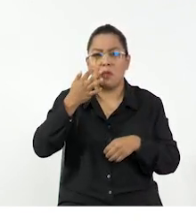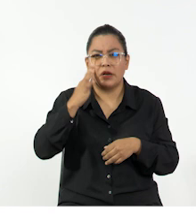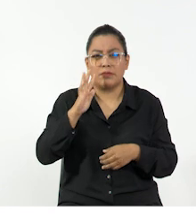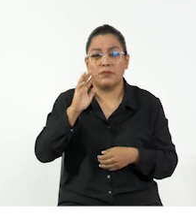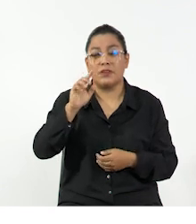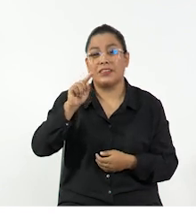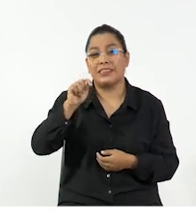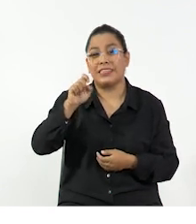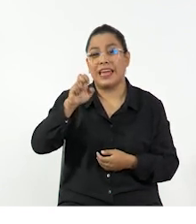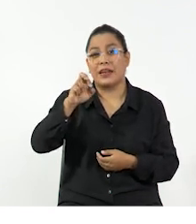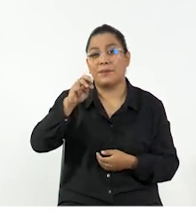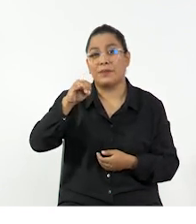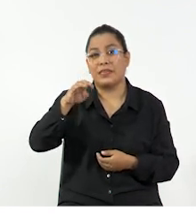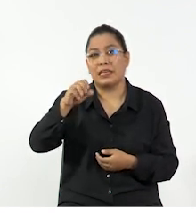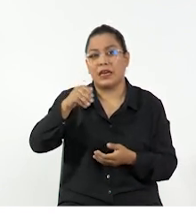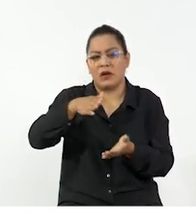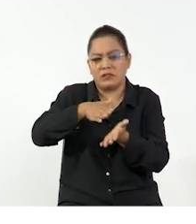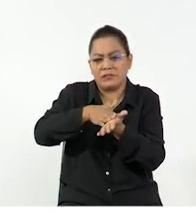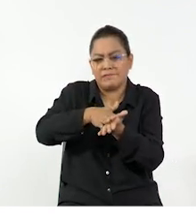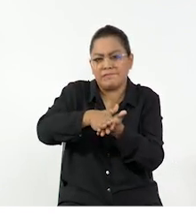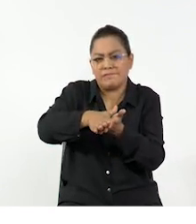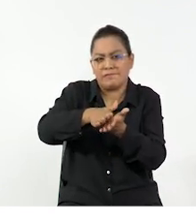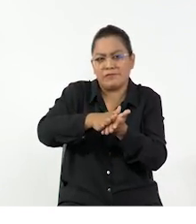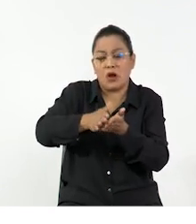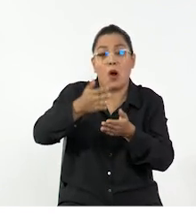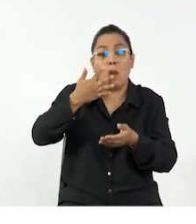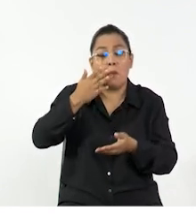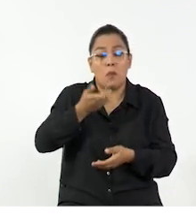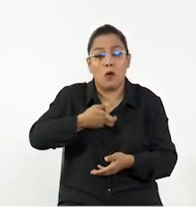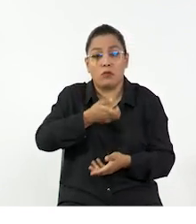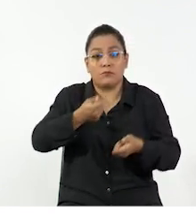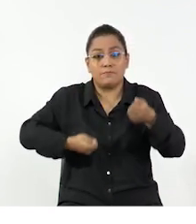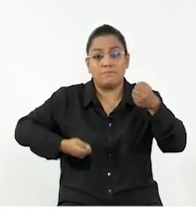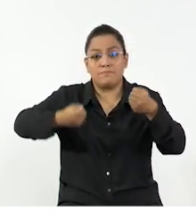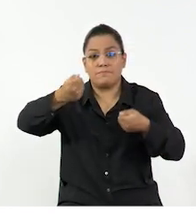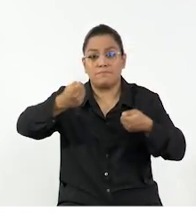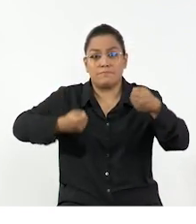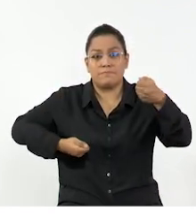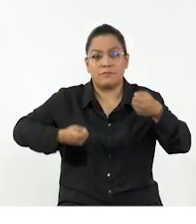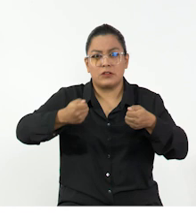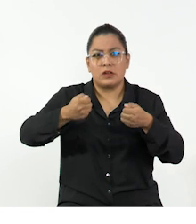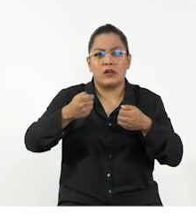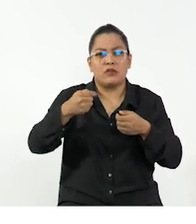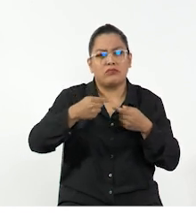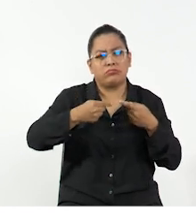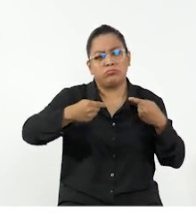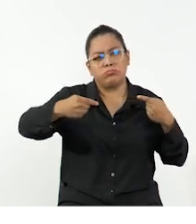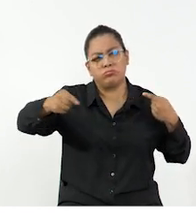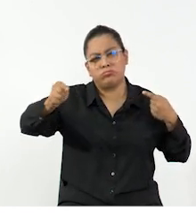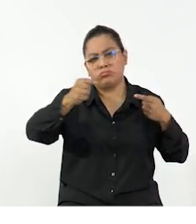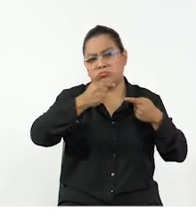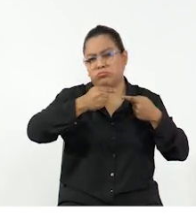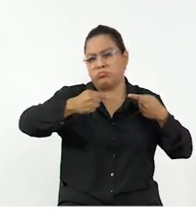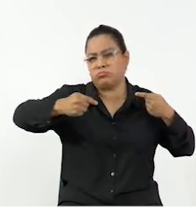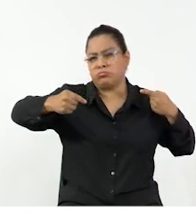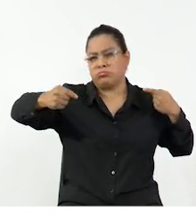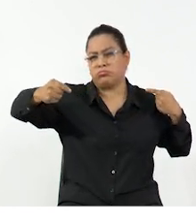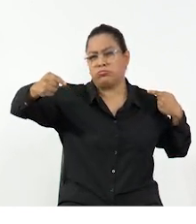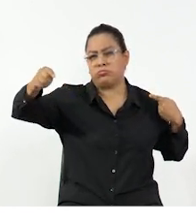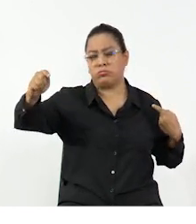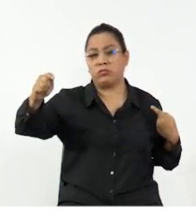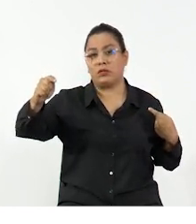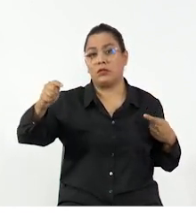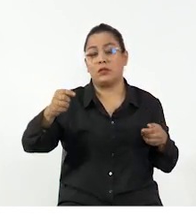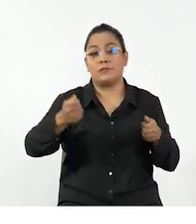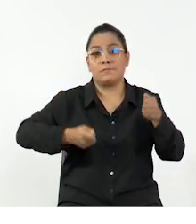podría ser energía térmica. Y es por eso que cuando nosotros en nuestro vehículo nos transportamos por una gran cantidad de distancia,